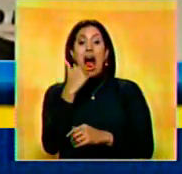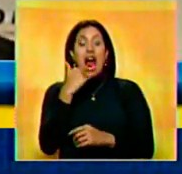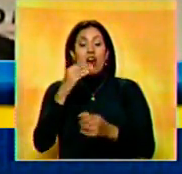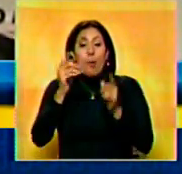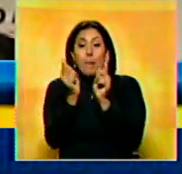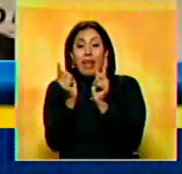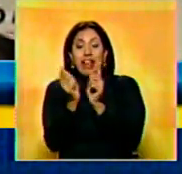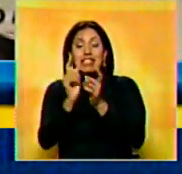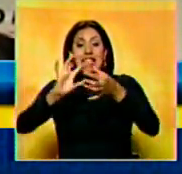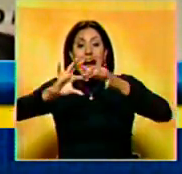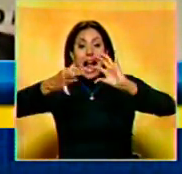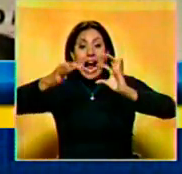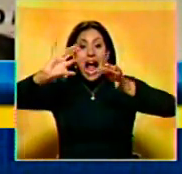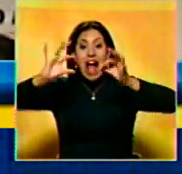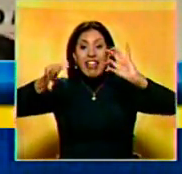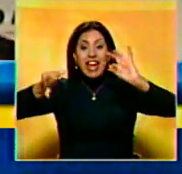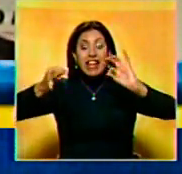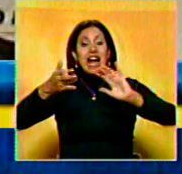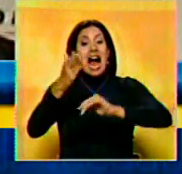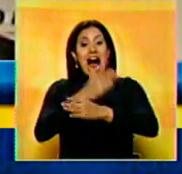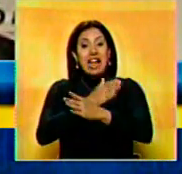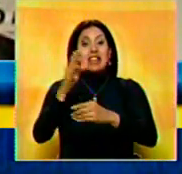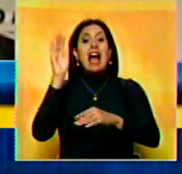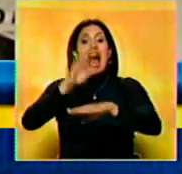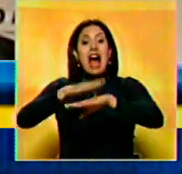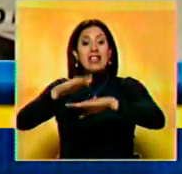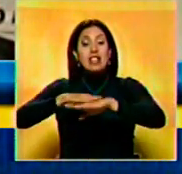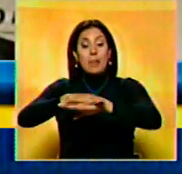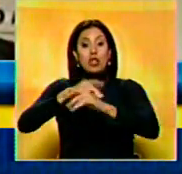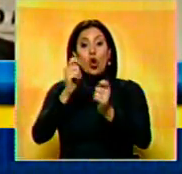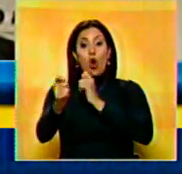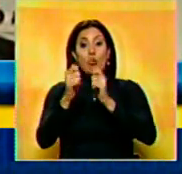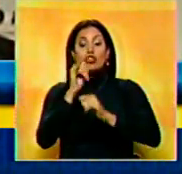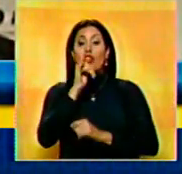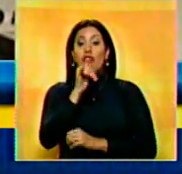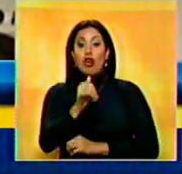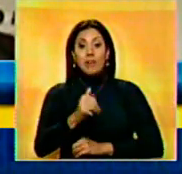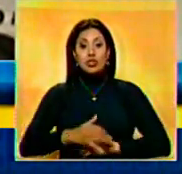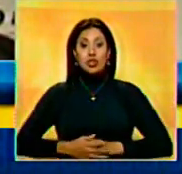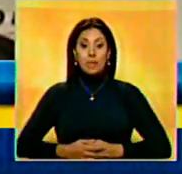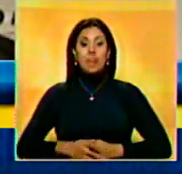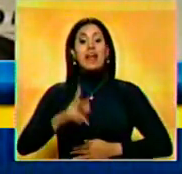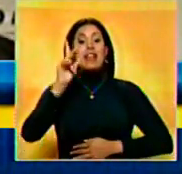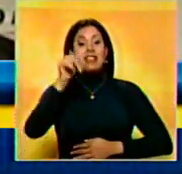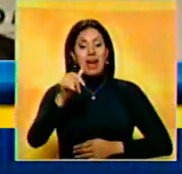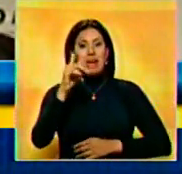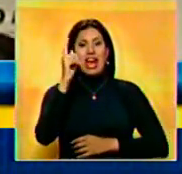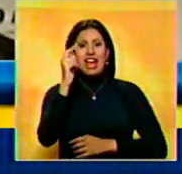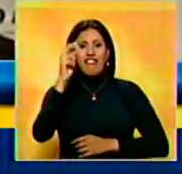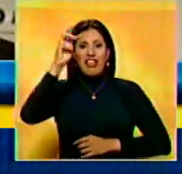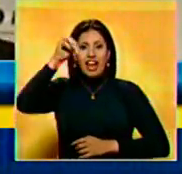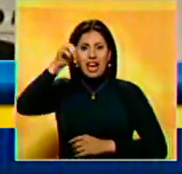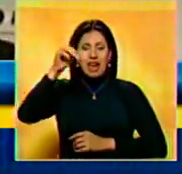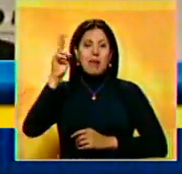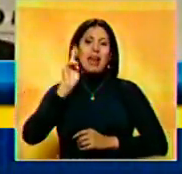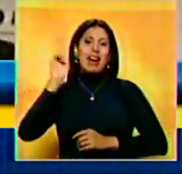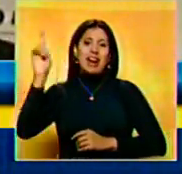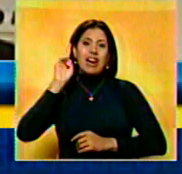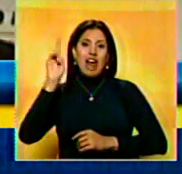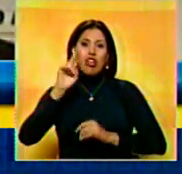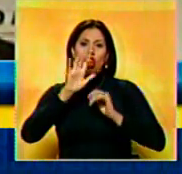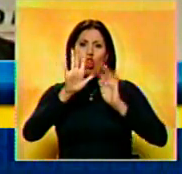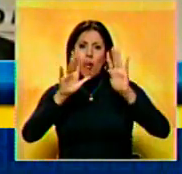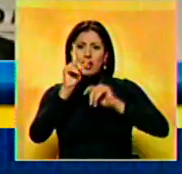fragmento de la cadena que fue convocada por el Ministerio de Comunicación e Información. También la FM Candela Pura